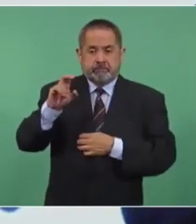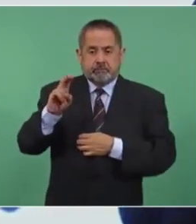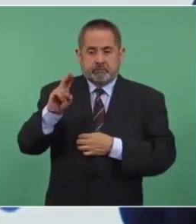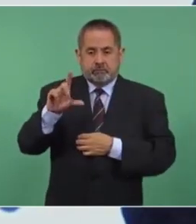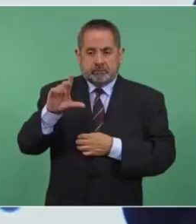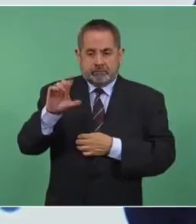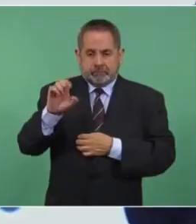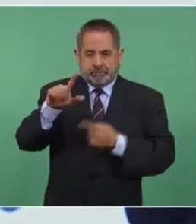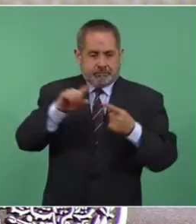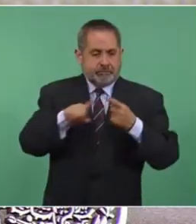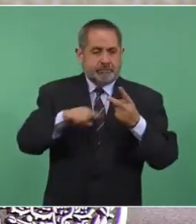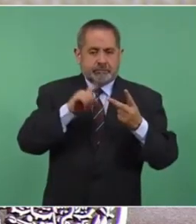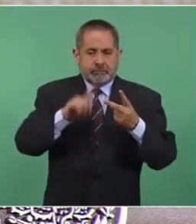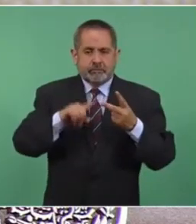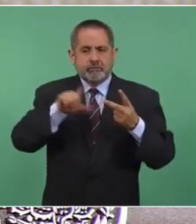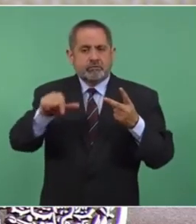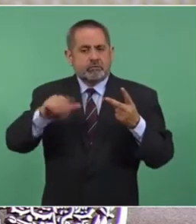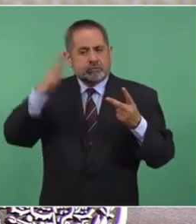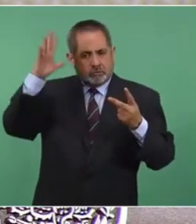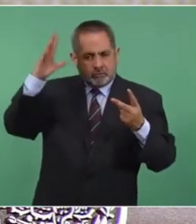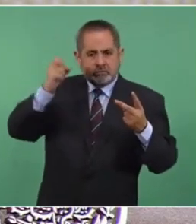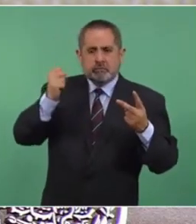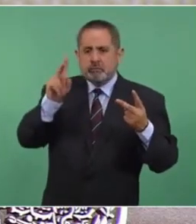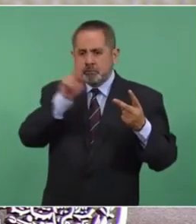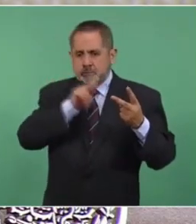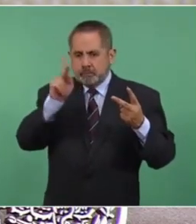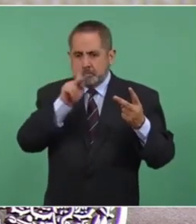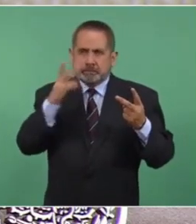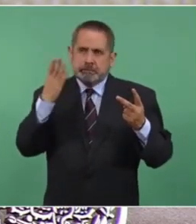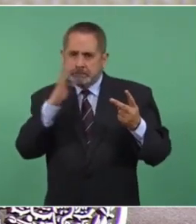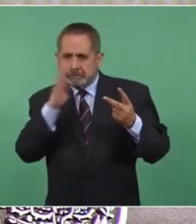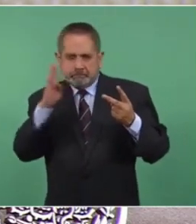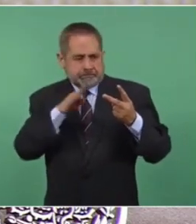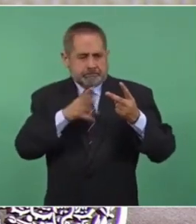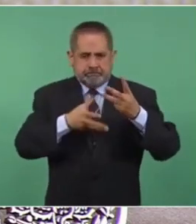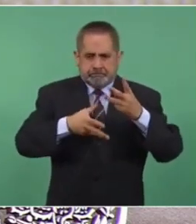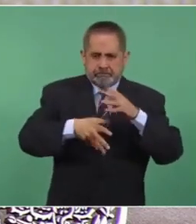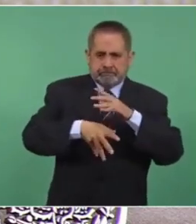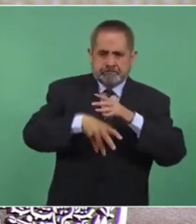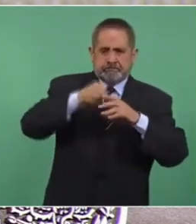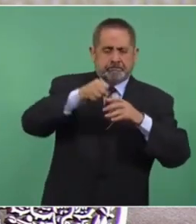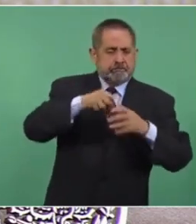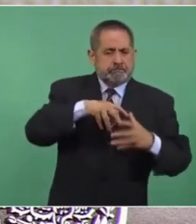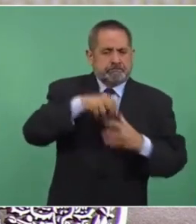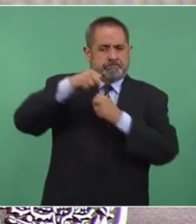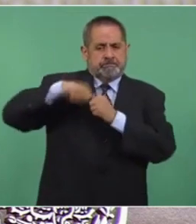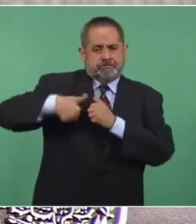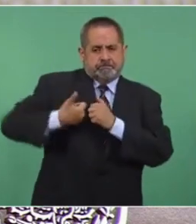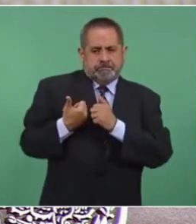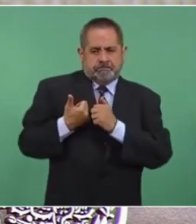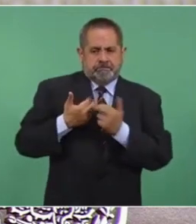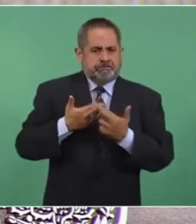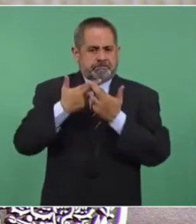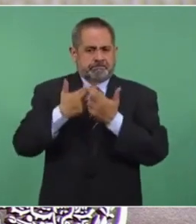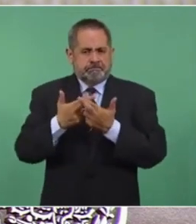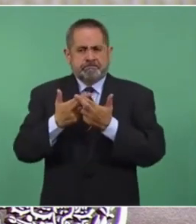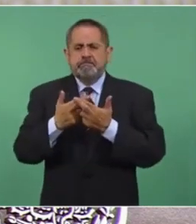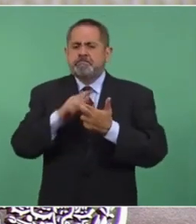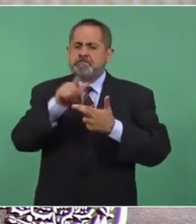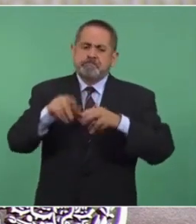después la solar y la eólica, que son intermitentes, posteriormente la geotermia,